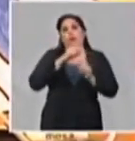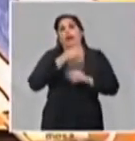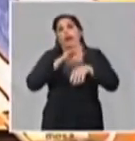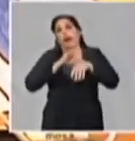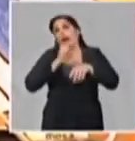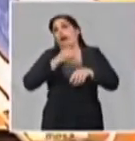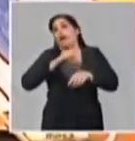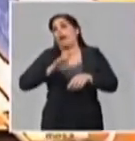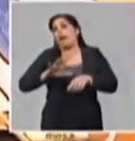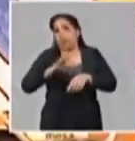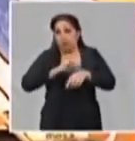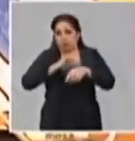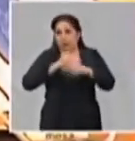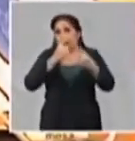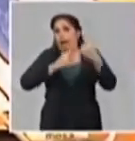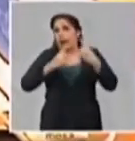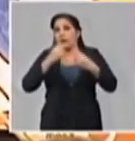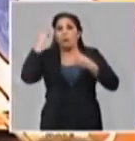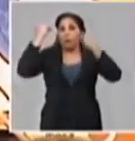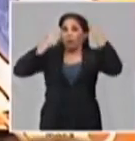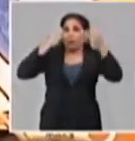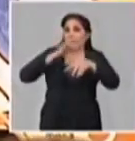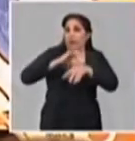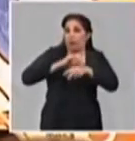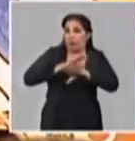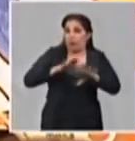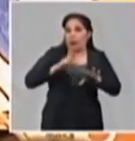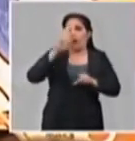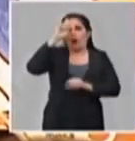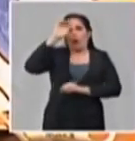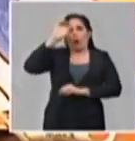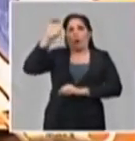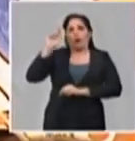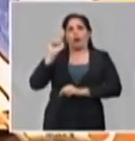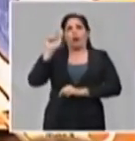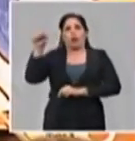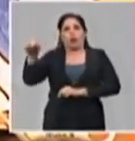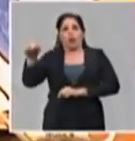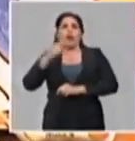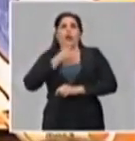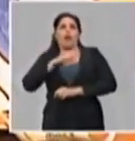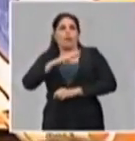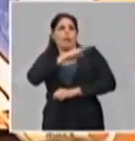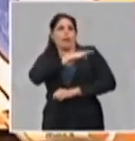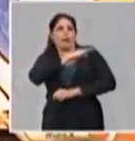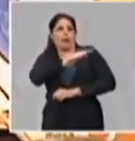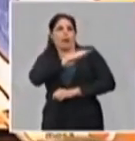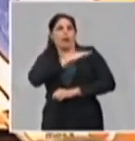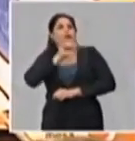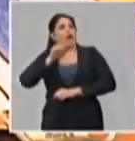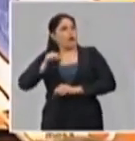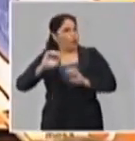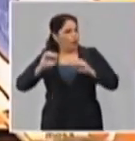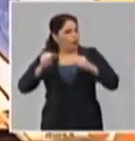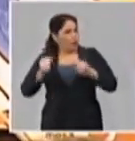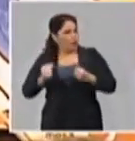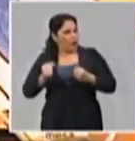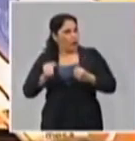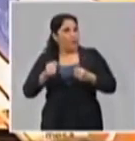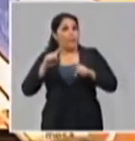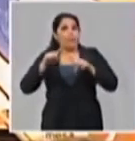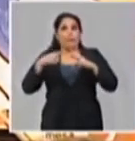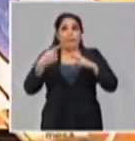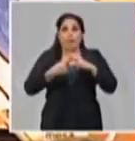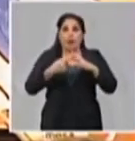sean sospechosos, los hospitales militares del país, con la excepción